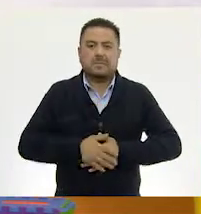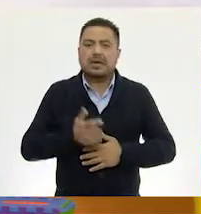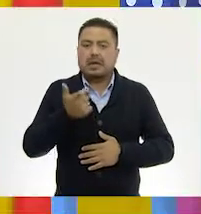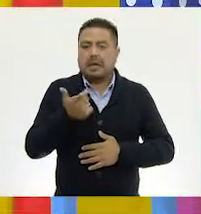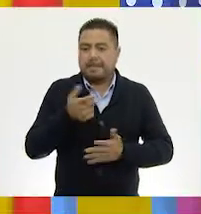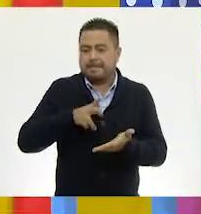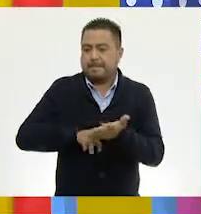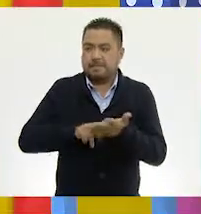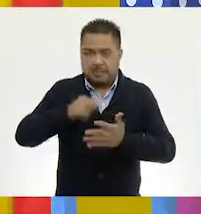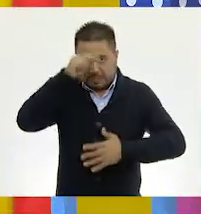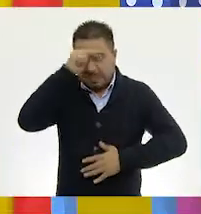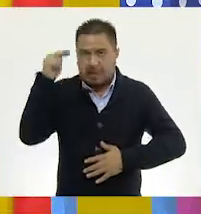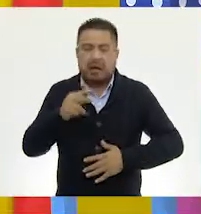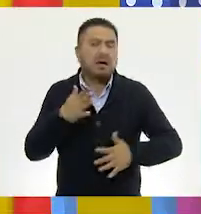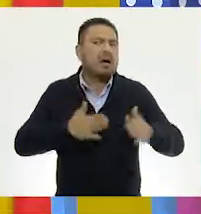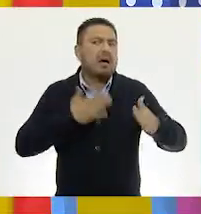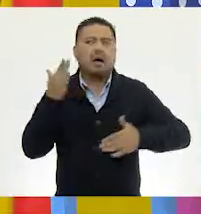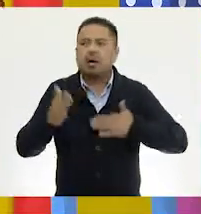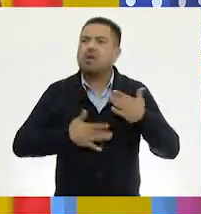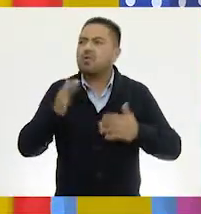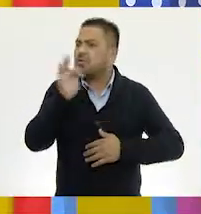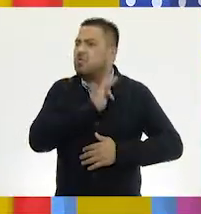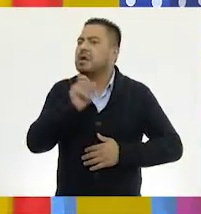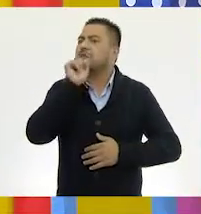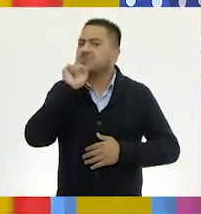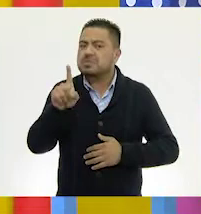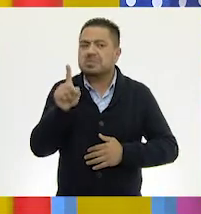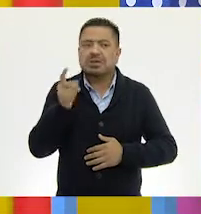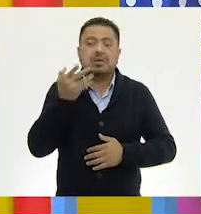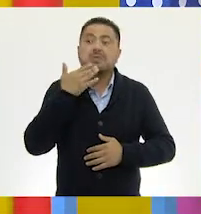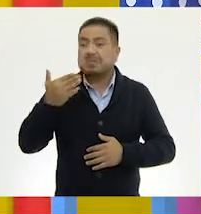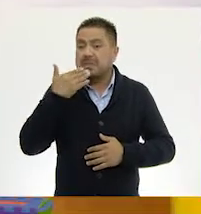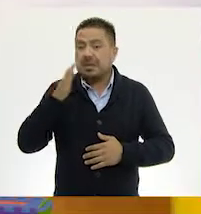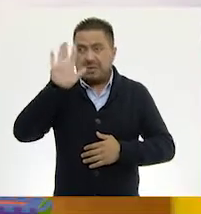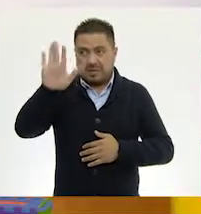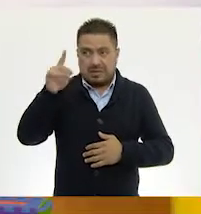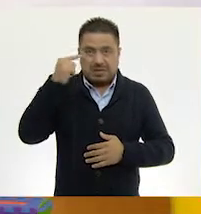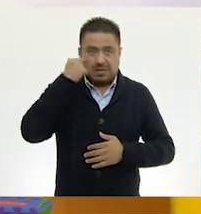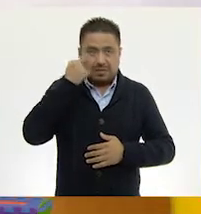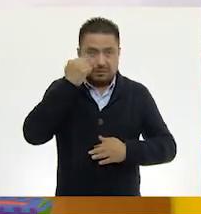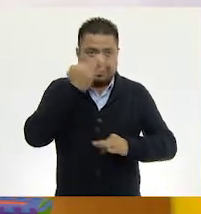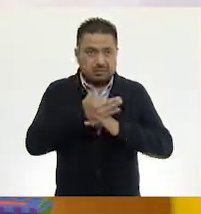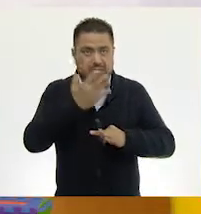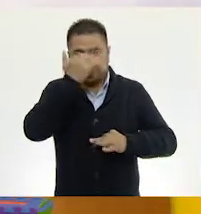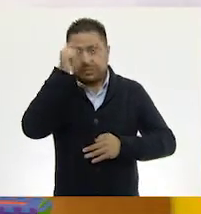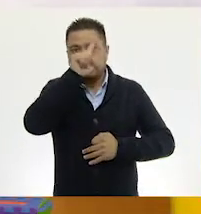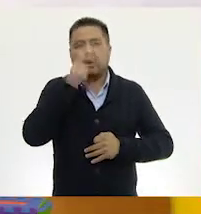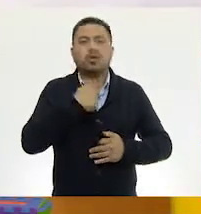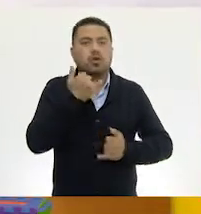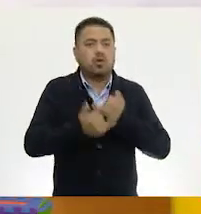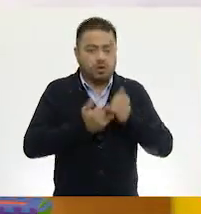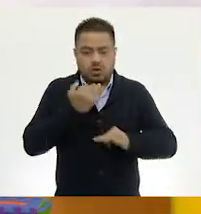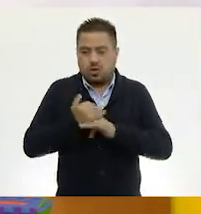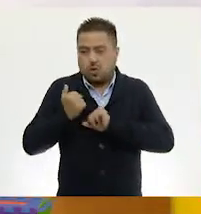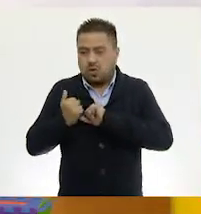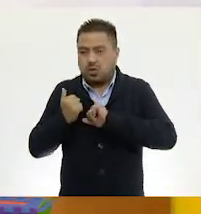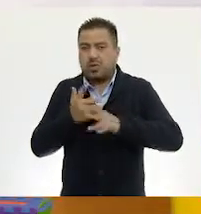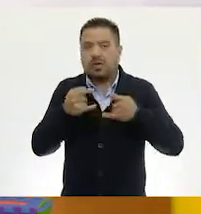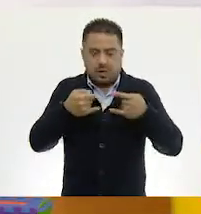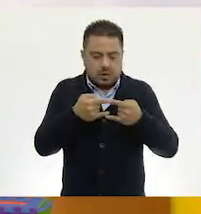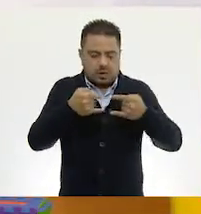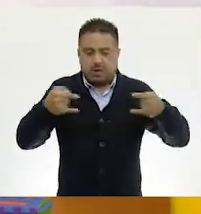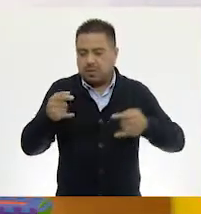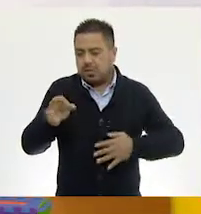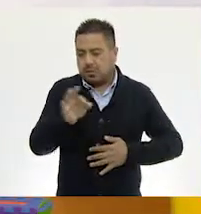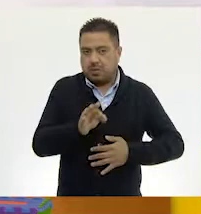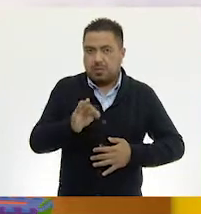peso mexicano. Bueno, exacto. Qué divertido puede ser también. Muy bien. Y fíjate que, no sé, bueno, te traigo un juego de billetes